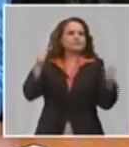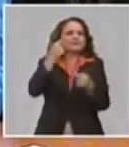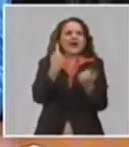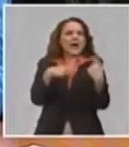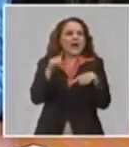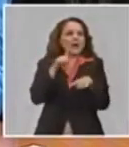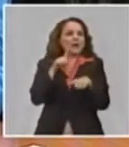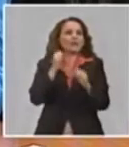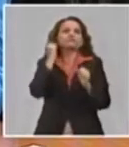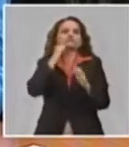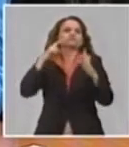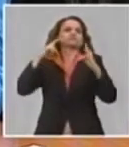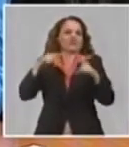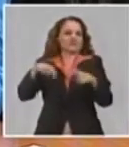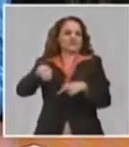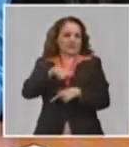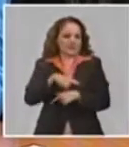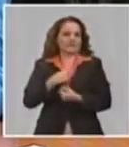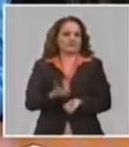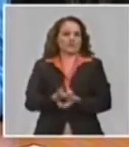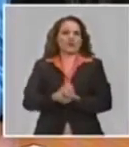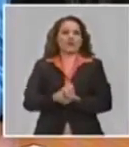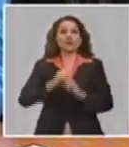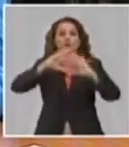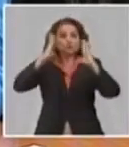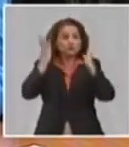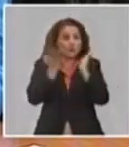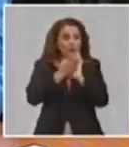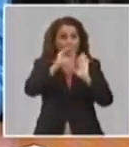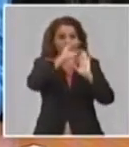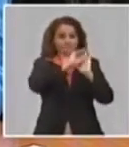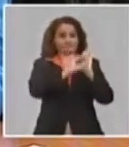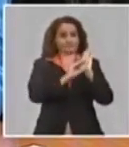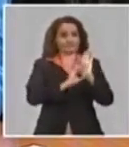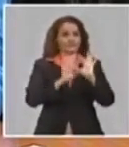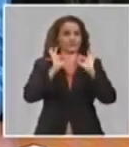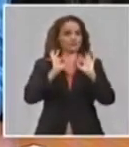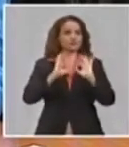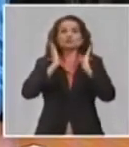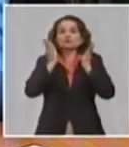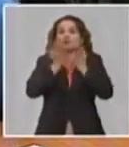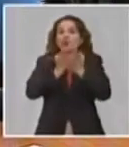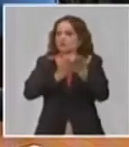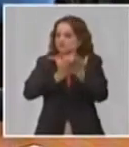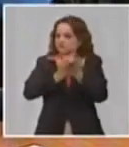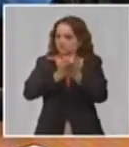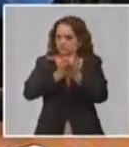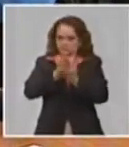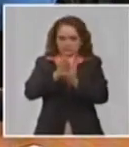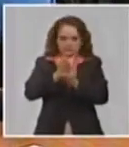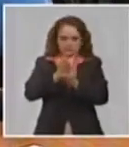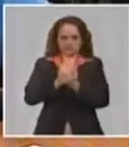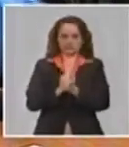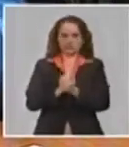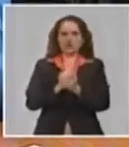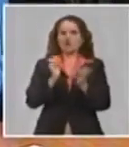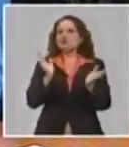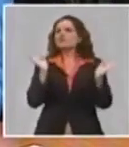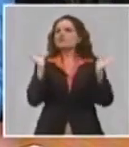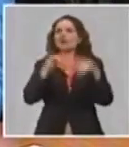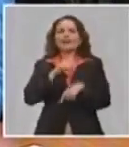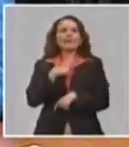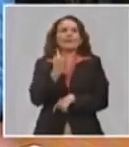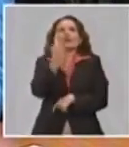meses anteriores, que es que todas esas medidas, todas se mantienen vigentes. No hay una fecha de